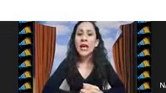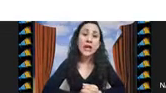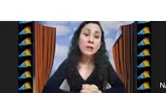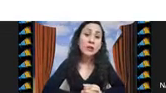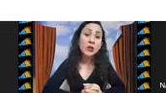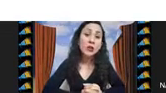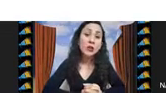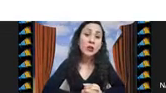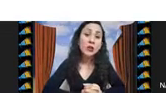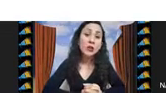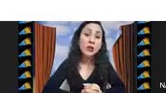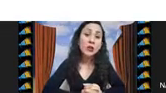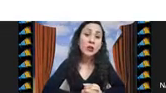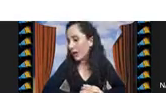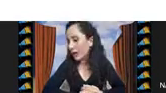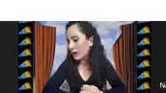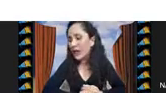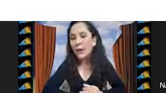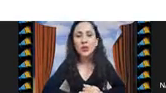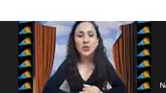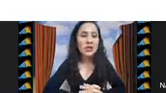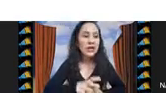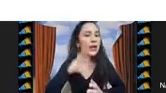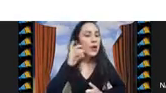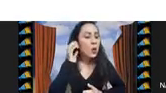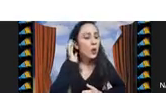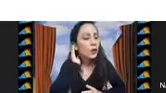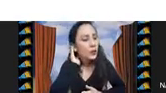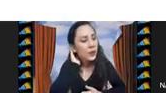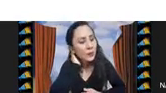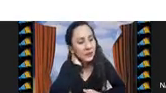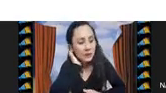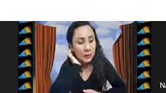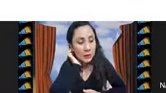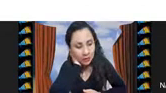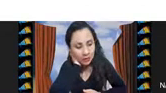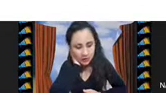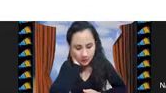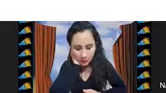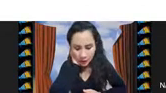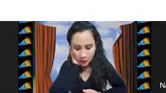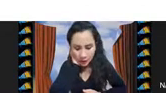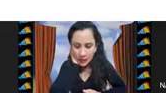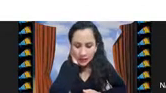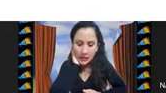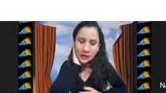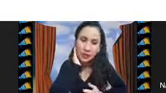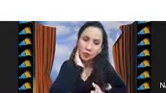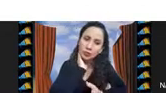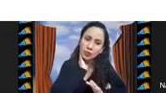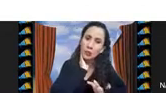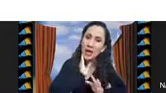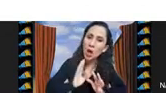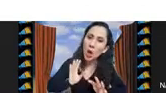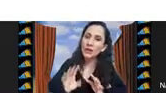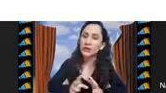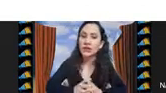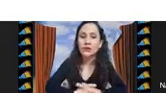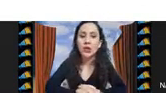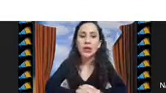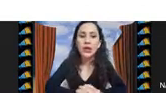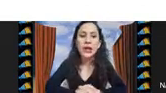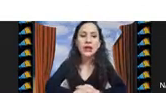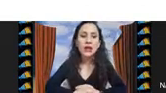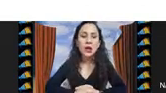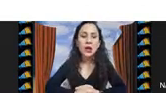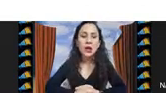el método que el algoritmo digamos que cuando yo empecé a trabajar con este problema era de los mejores